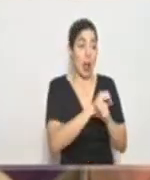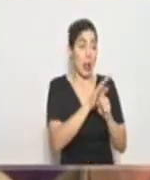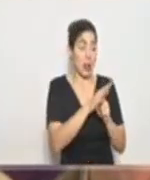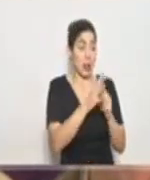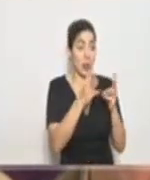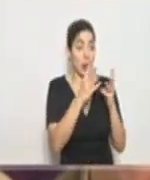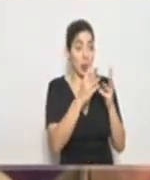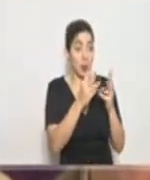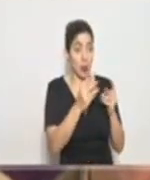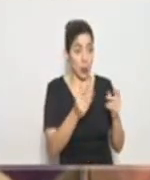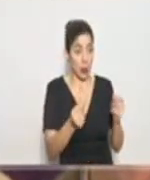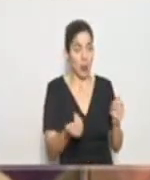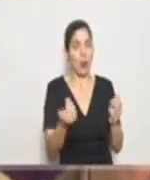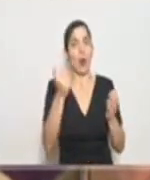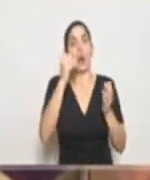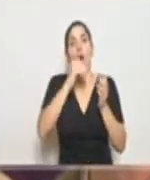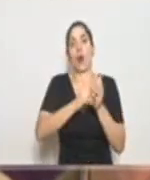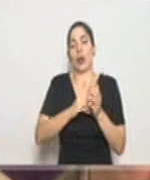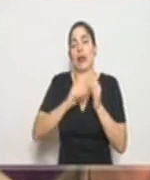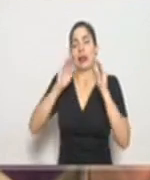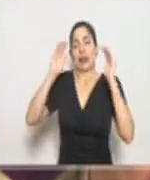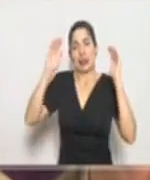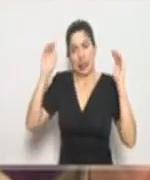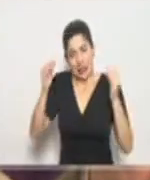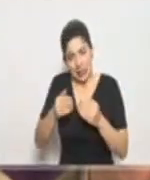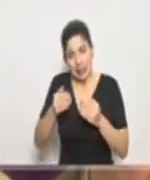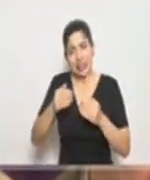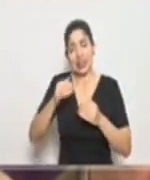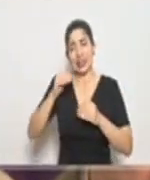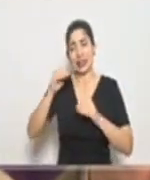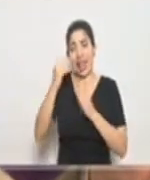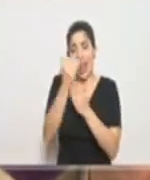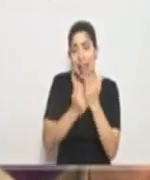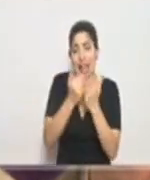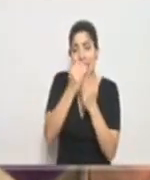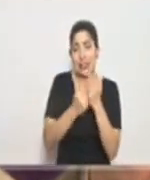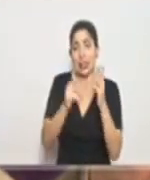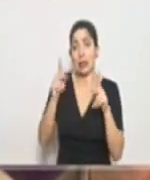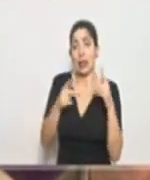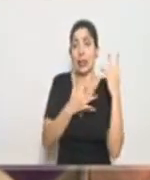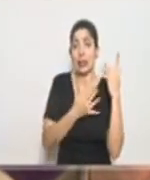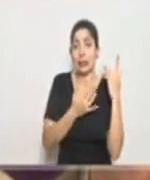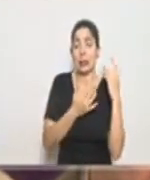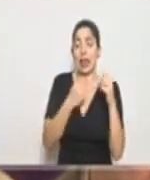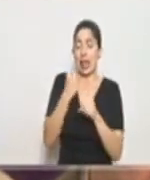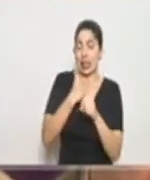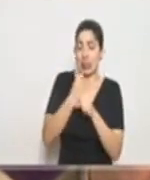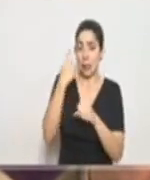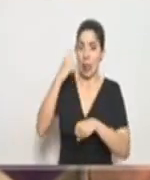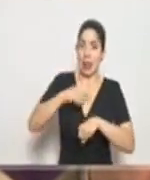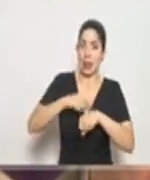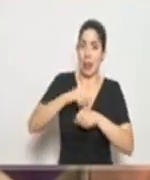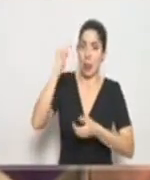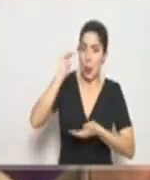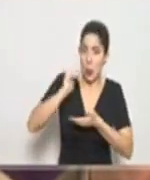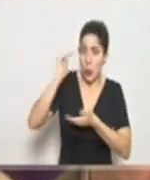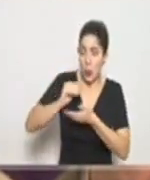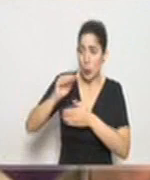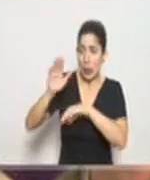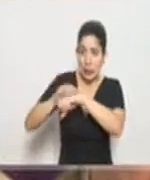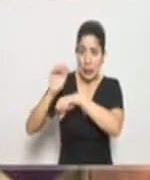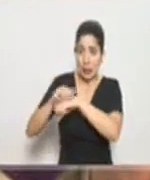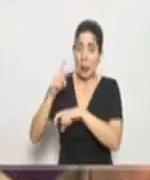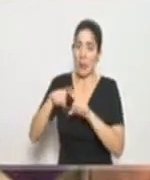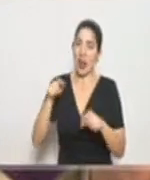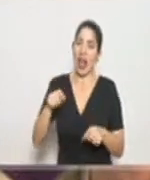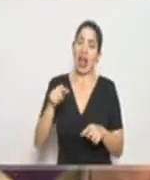tendremos que volver a abocarnos a esas listas de espera para reducir los tiempos pero es innegable que ese es uno